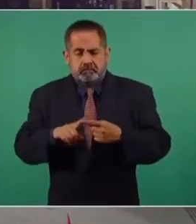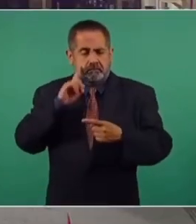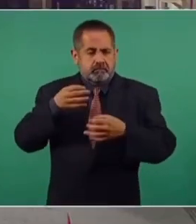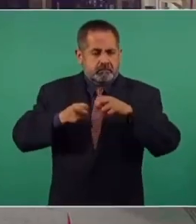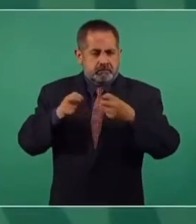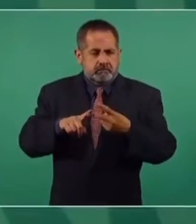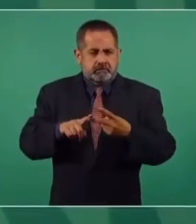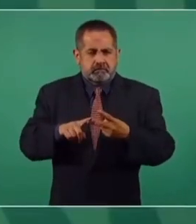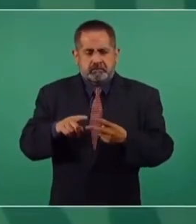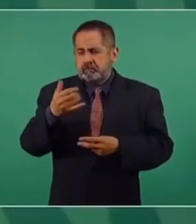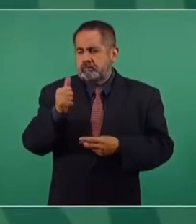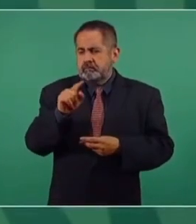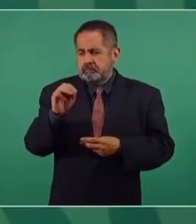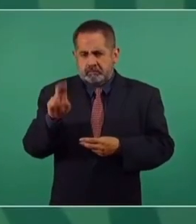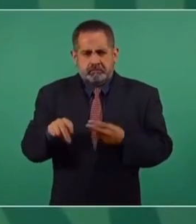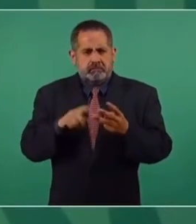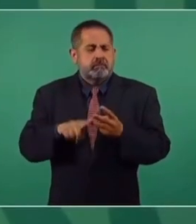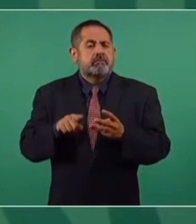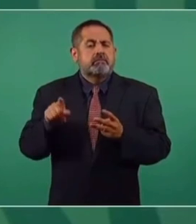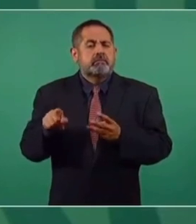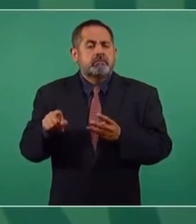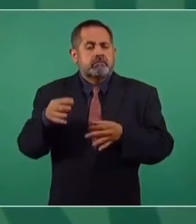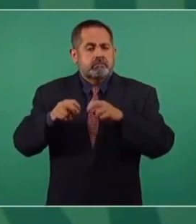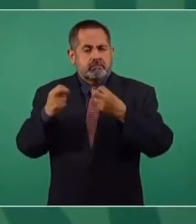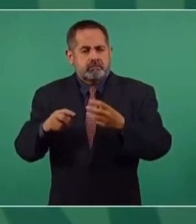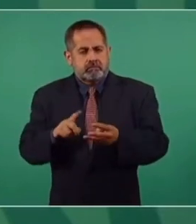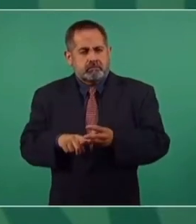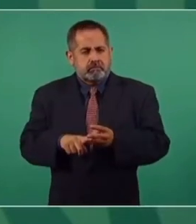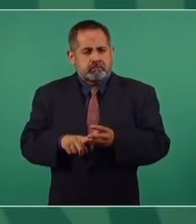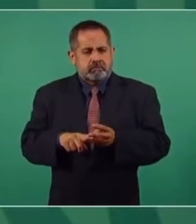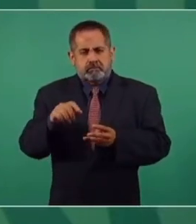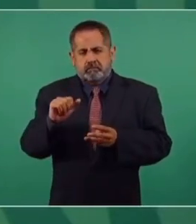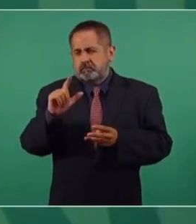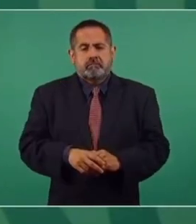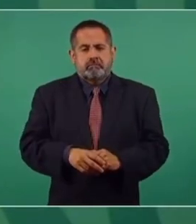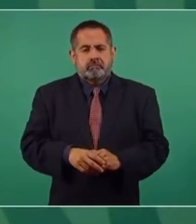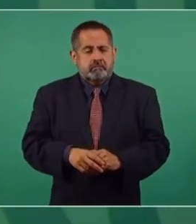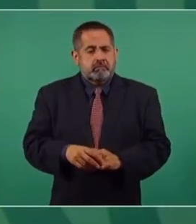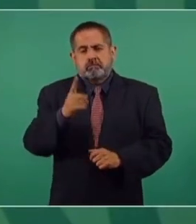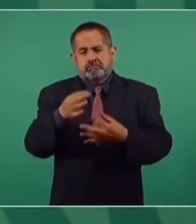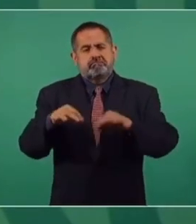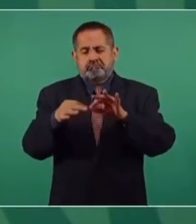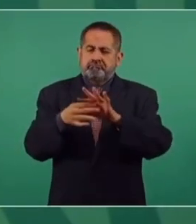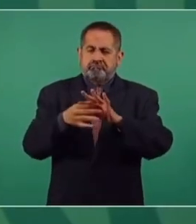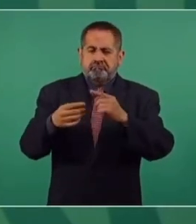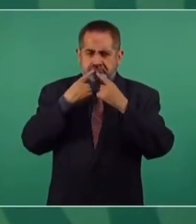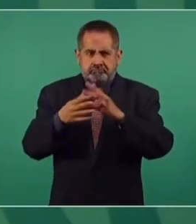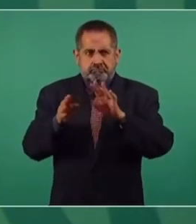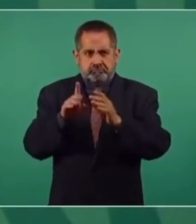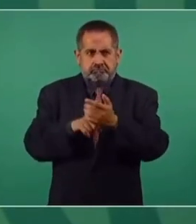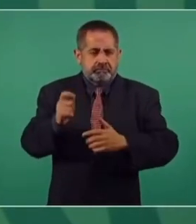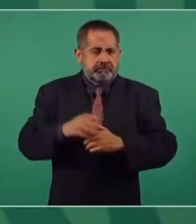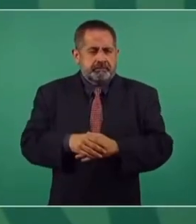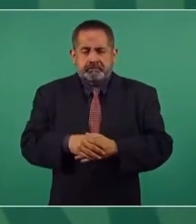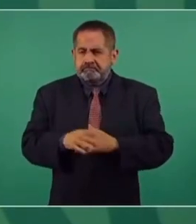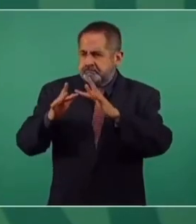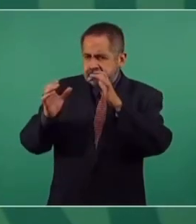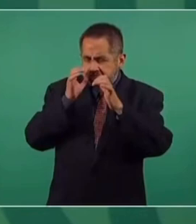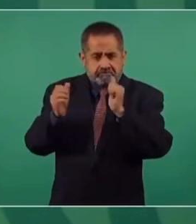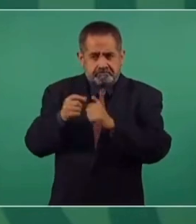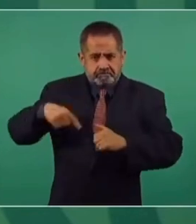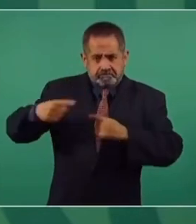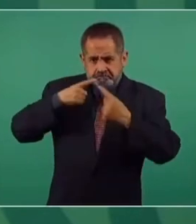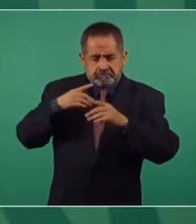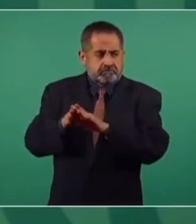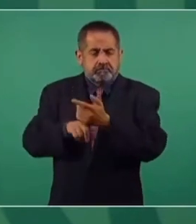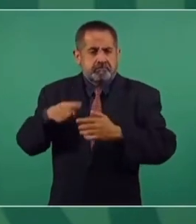Justicia, Yasmin, y el ministro Alcántara. Es muy importante que se dé esta comunicación, desde